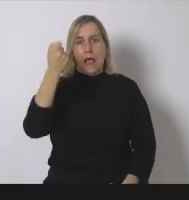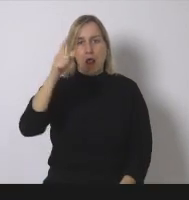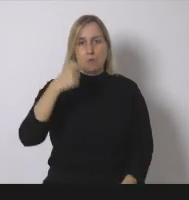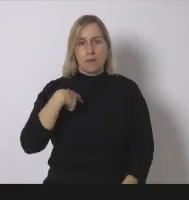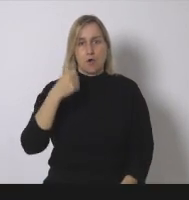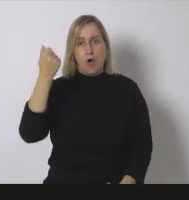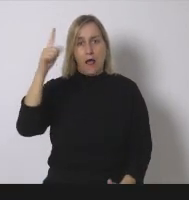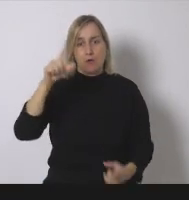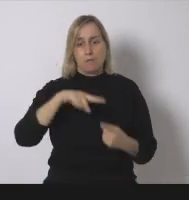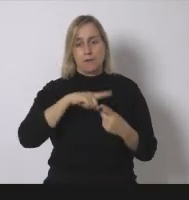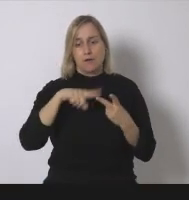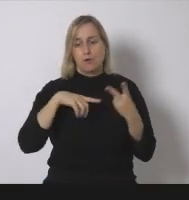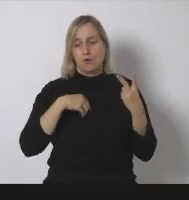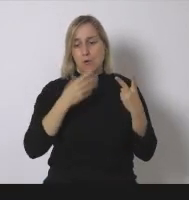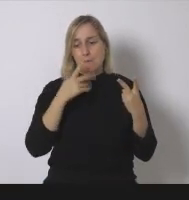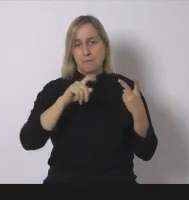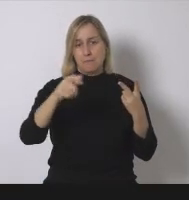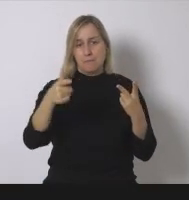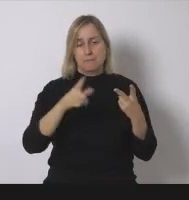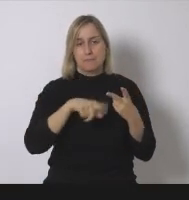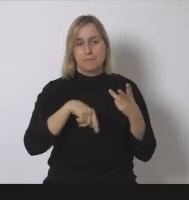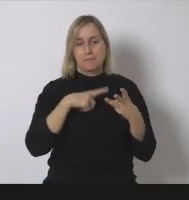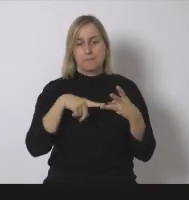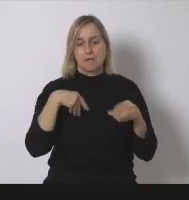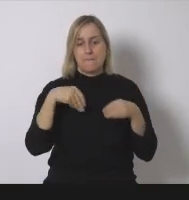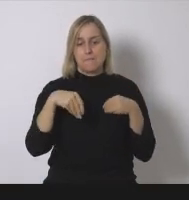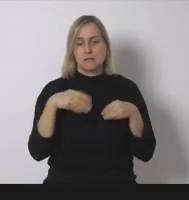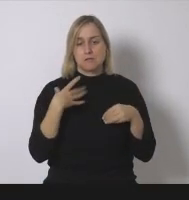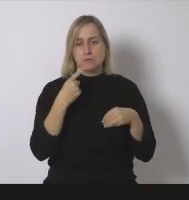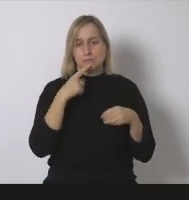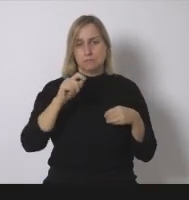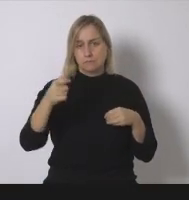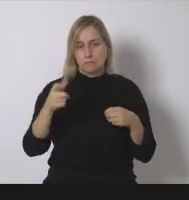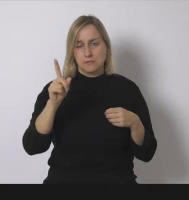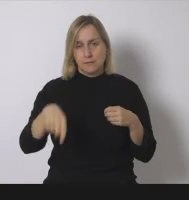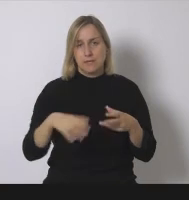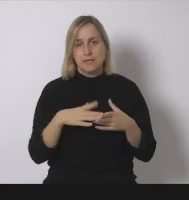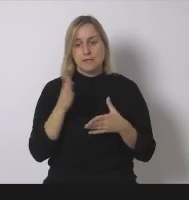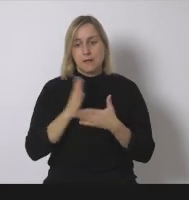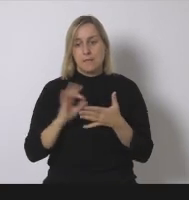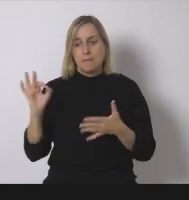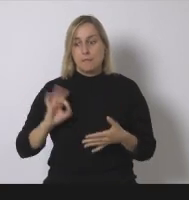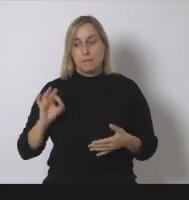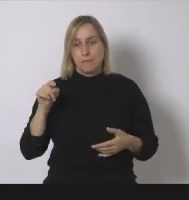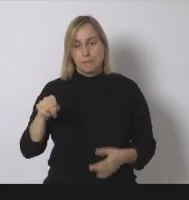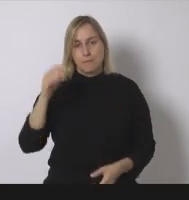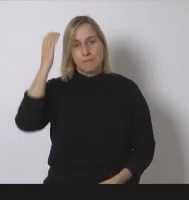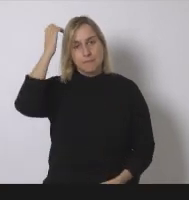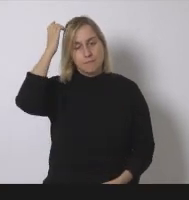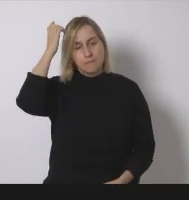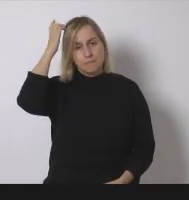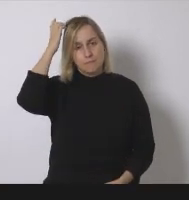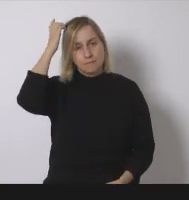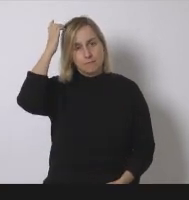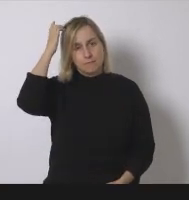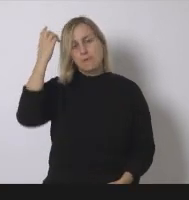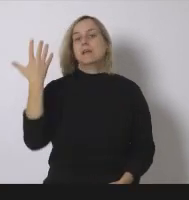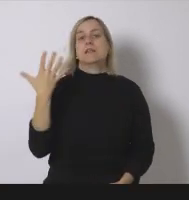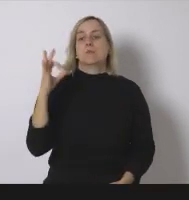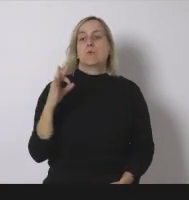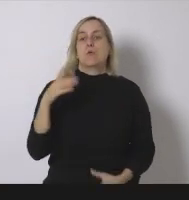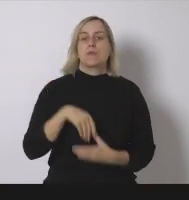pues de manera similar los plásticos también y es en esta pequeña proporción donde se encuentra el silicio